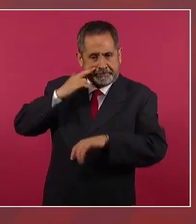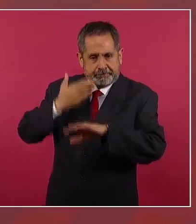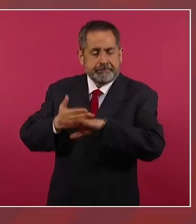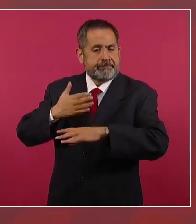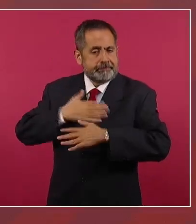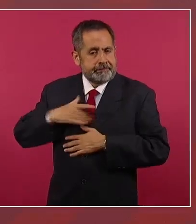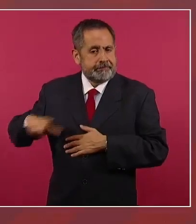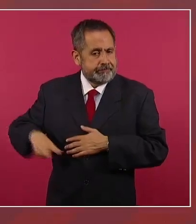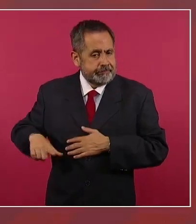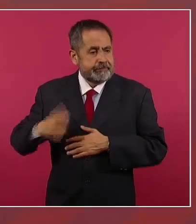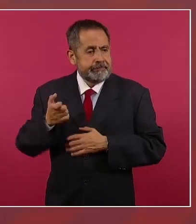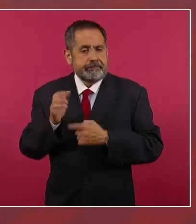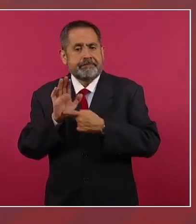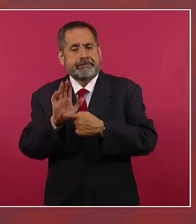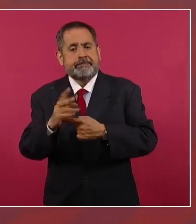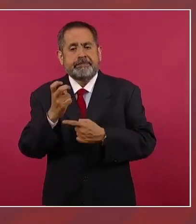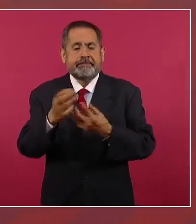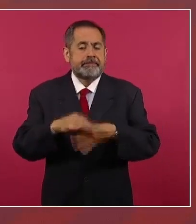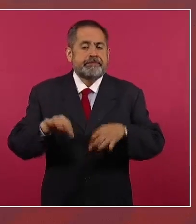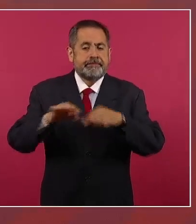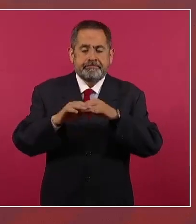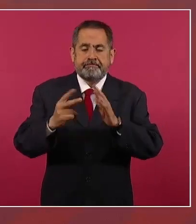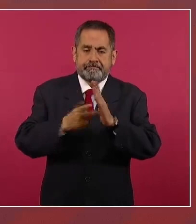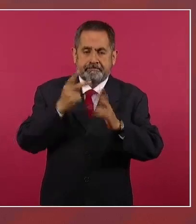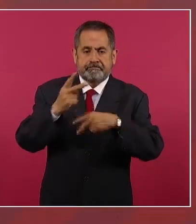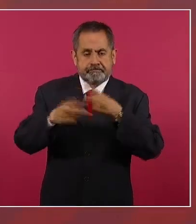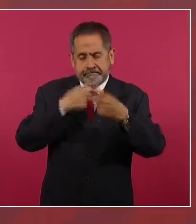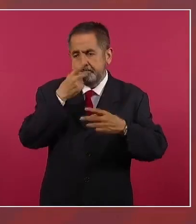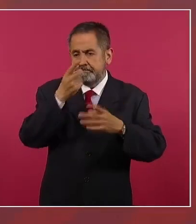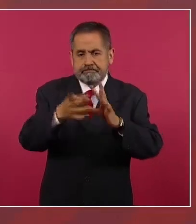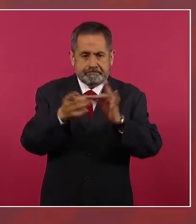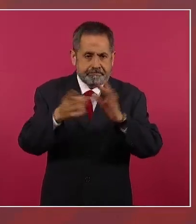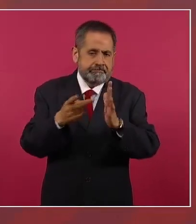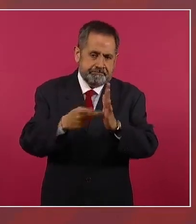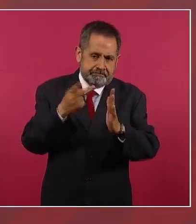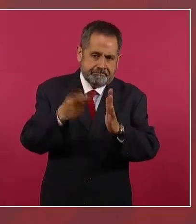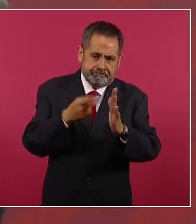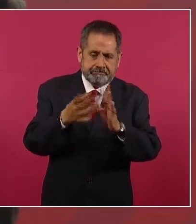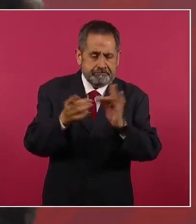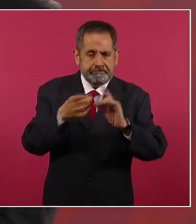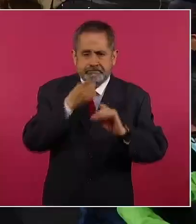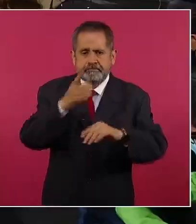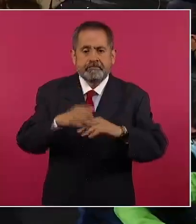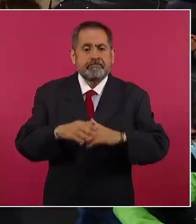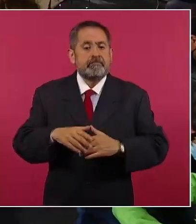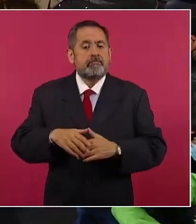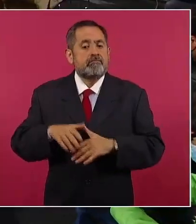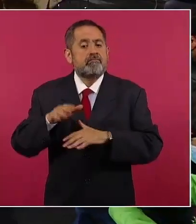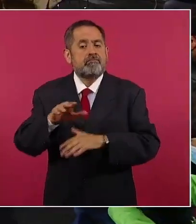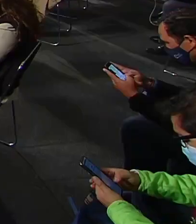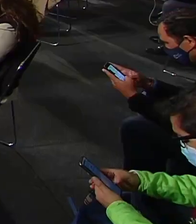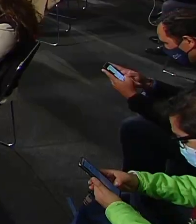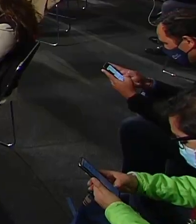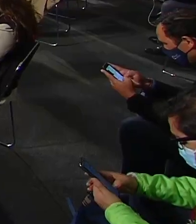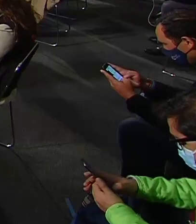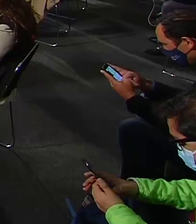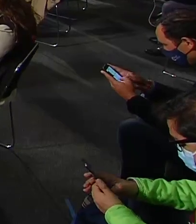que repito y repito de la industria eléctrica,